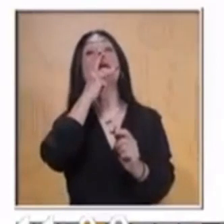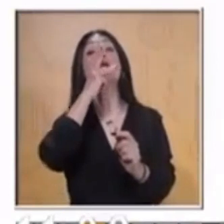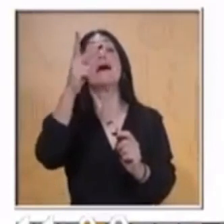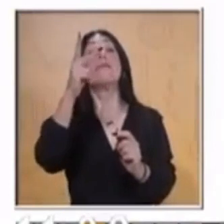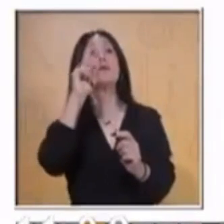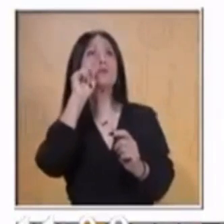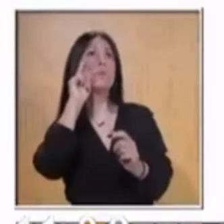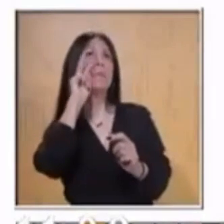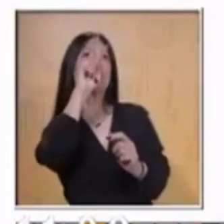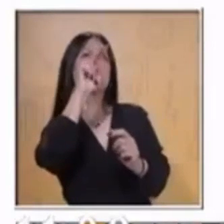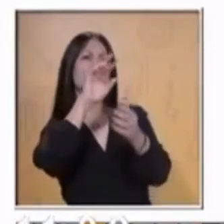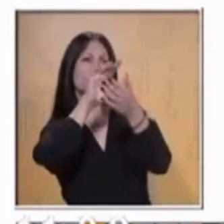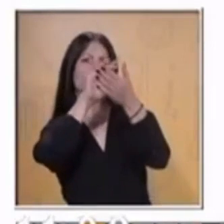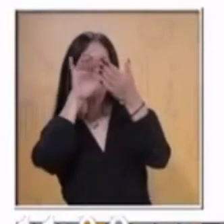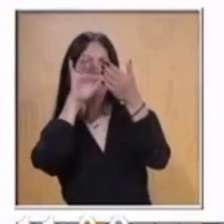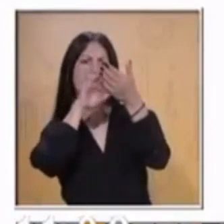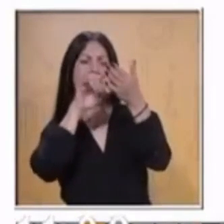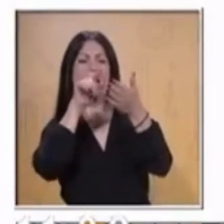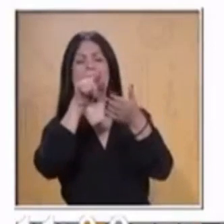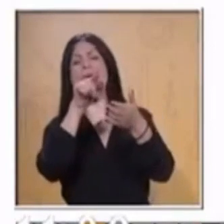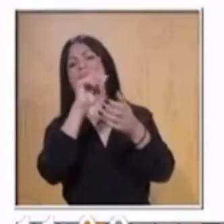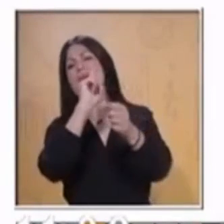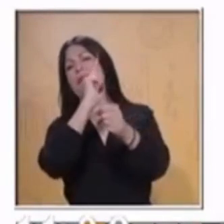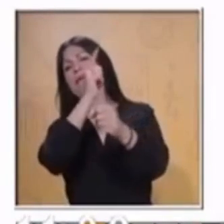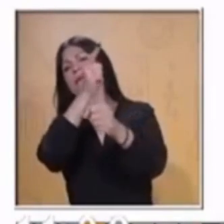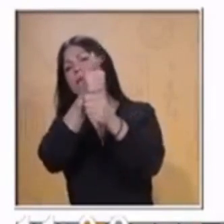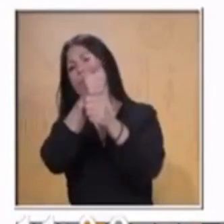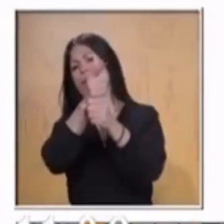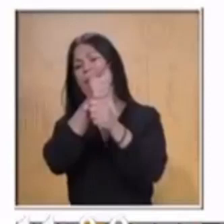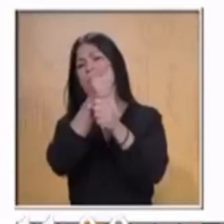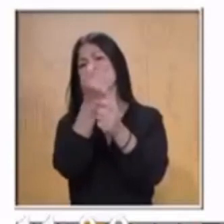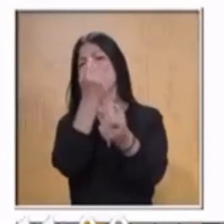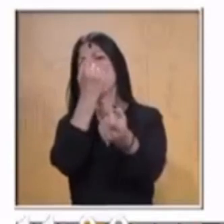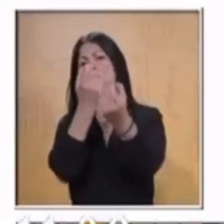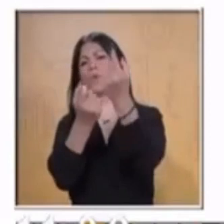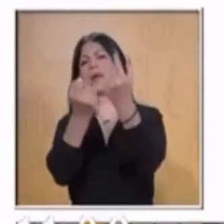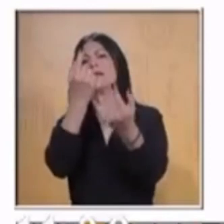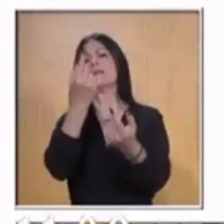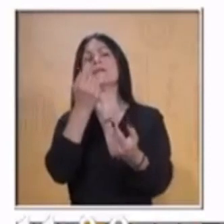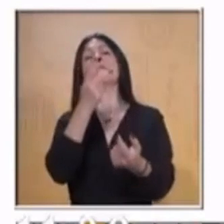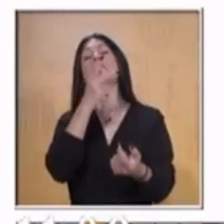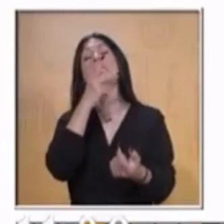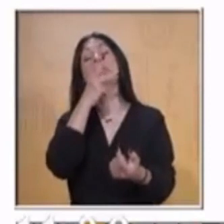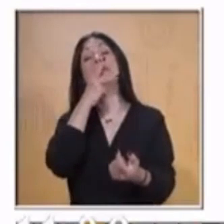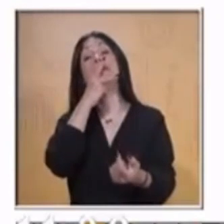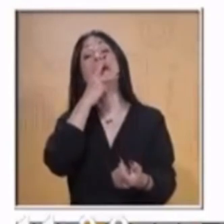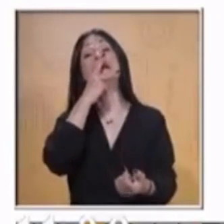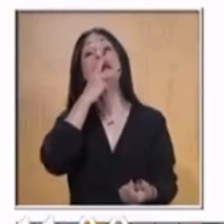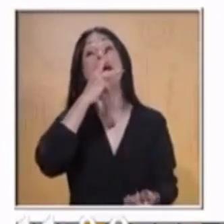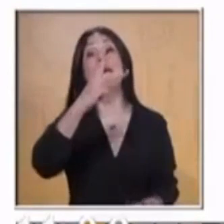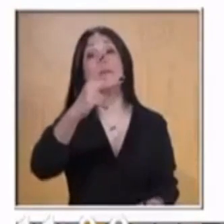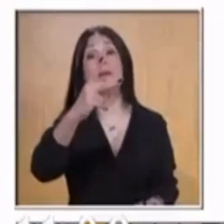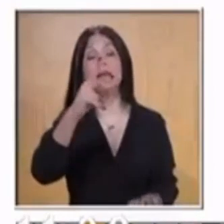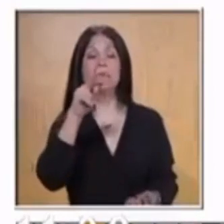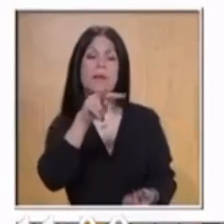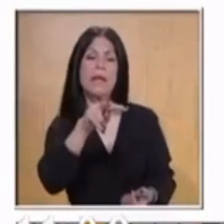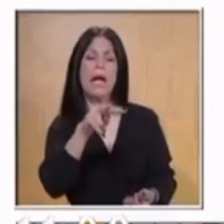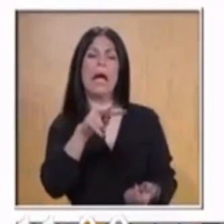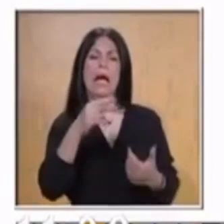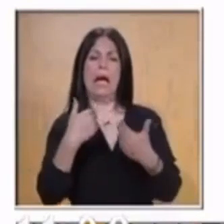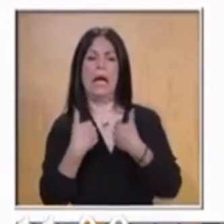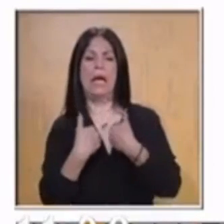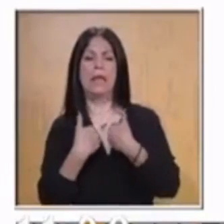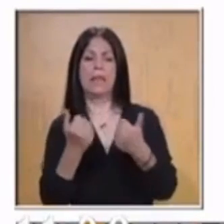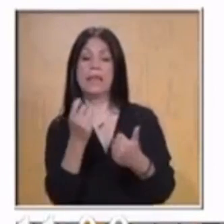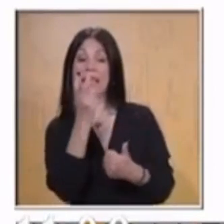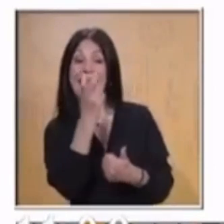encuentres esta palabra en algún problema razonado, tú vas a identificar inmediatamente que es